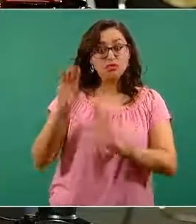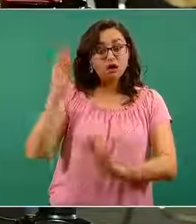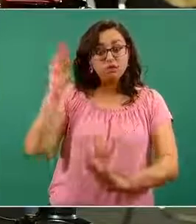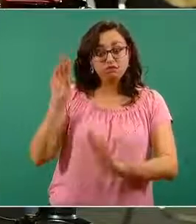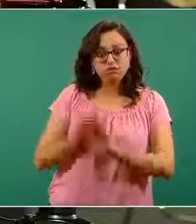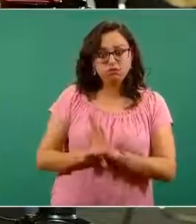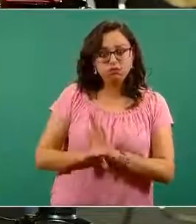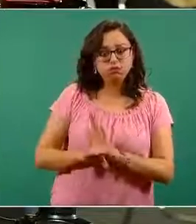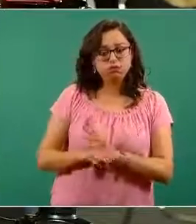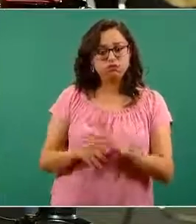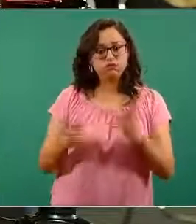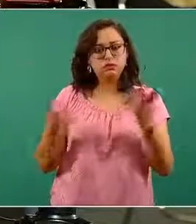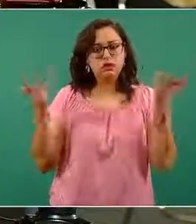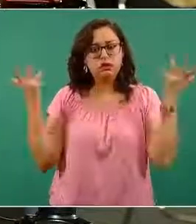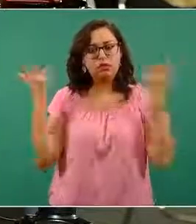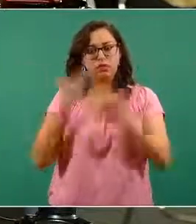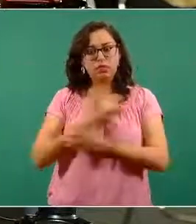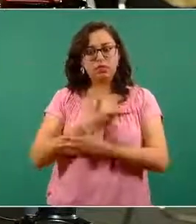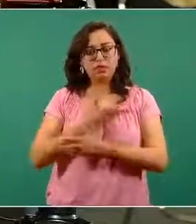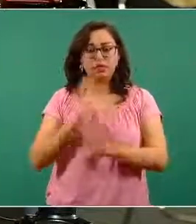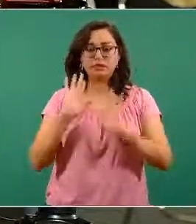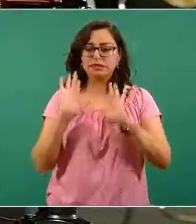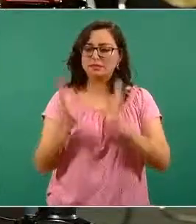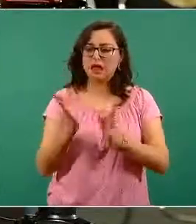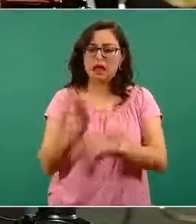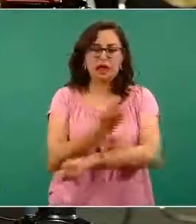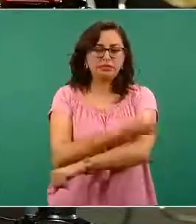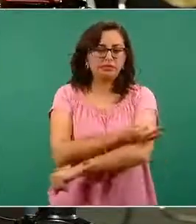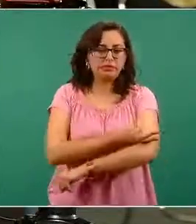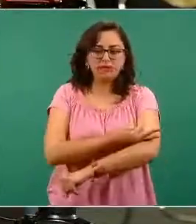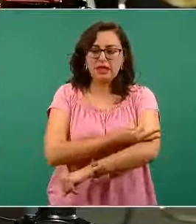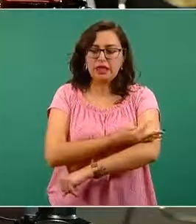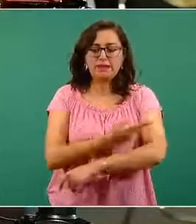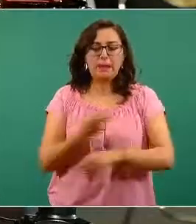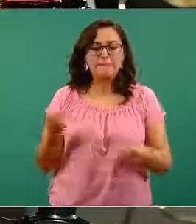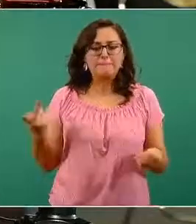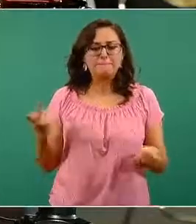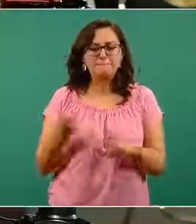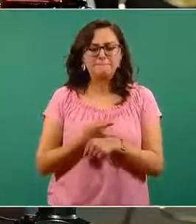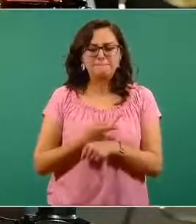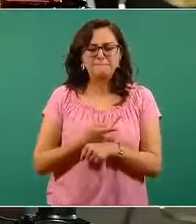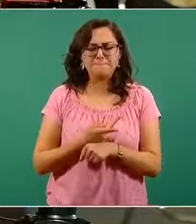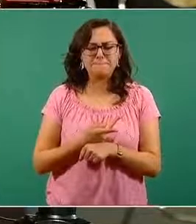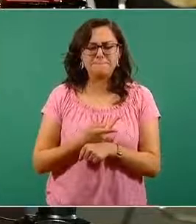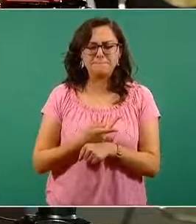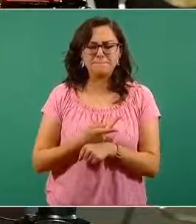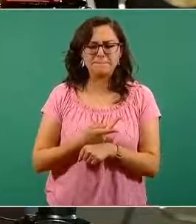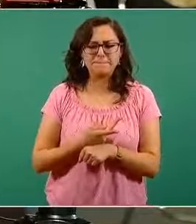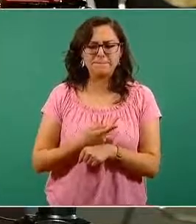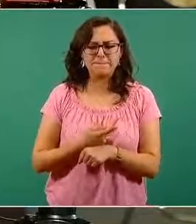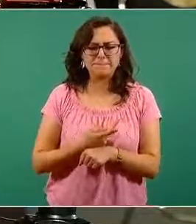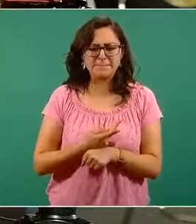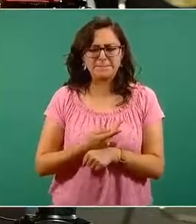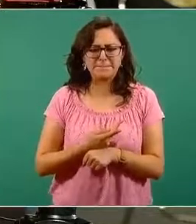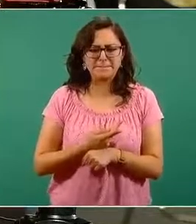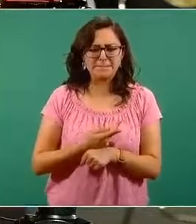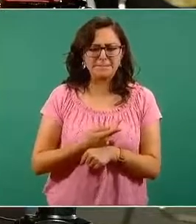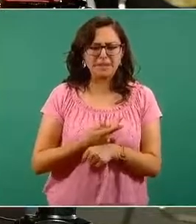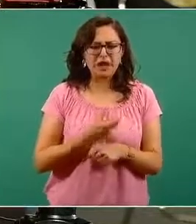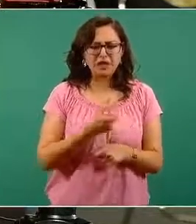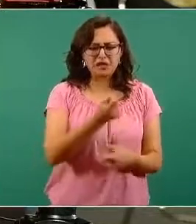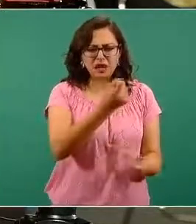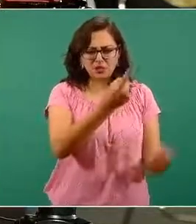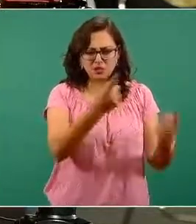muchas de estas historias que me han compartido los seguidores de Pulso Saludable y la gente de Turamá Radio,